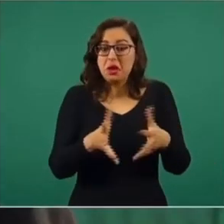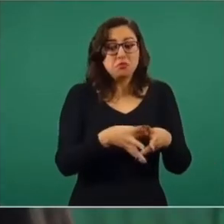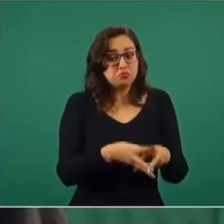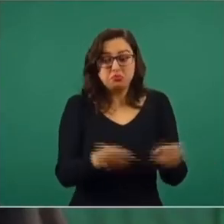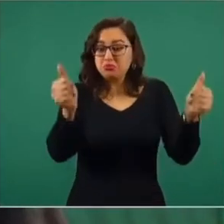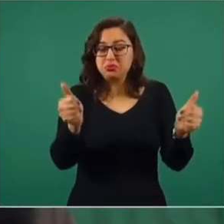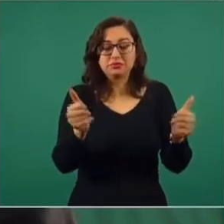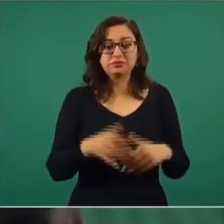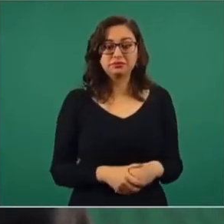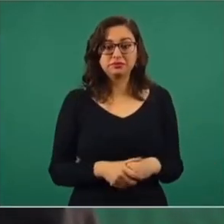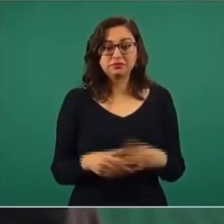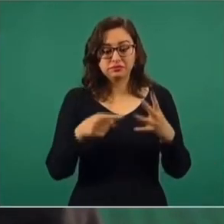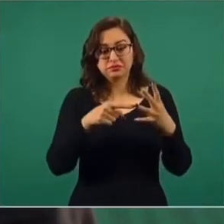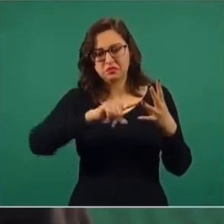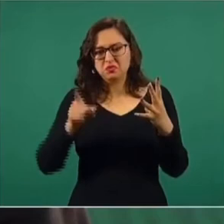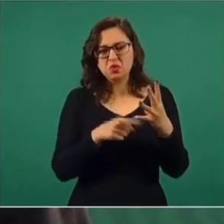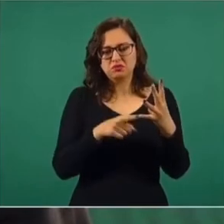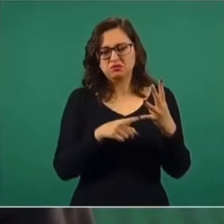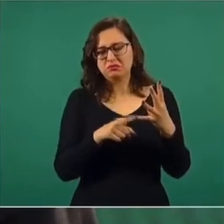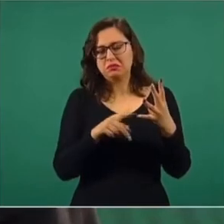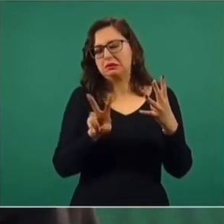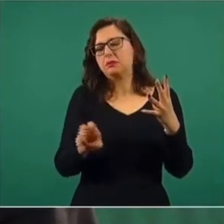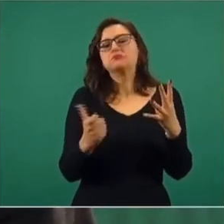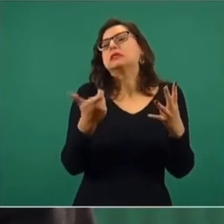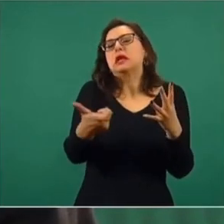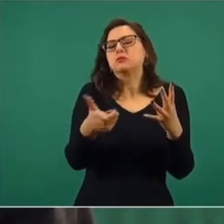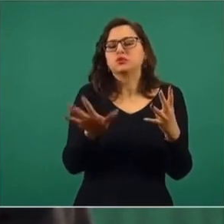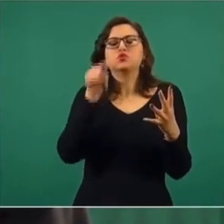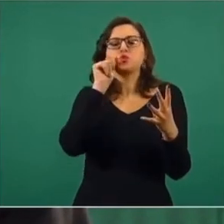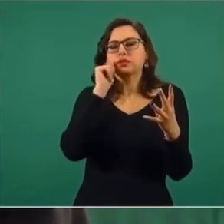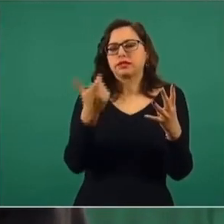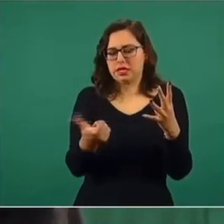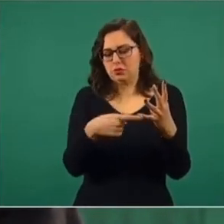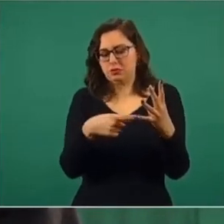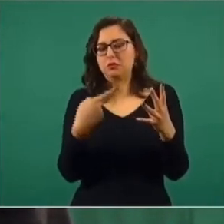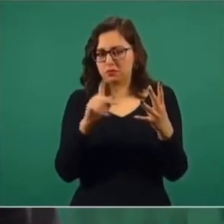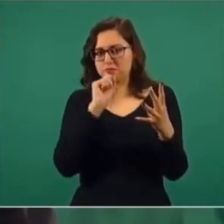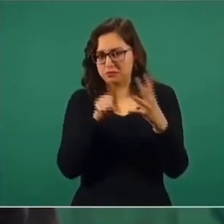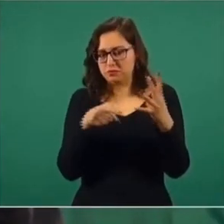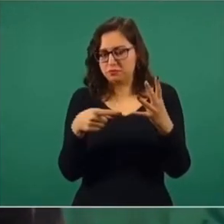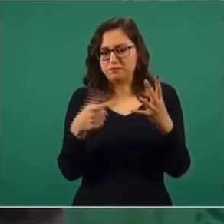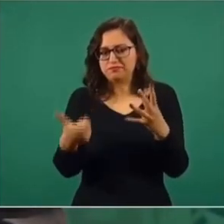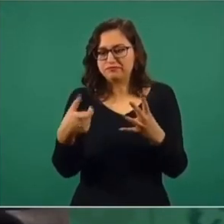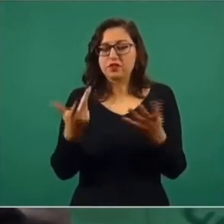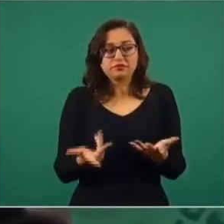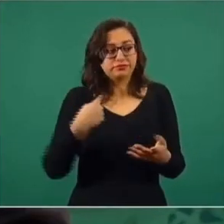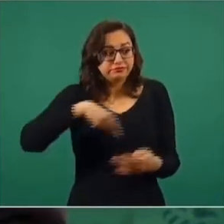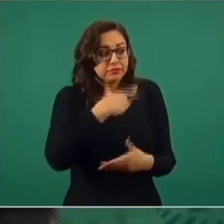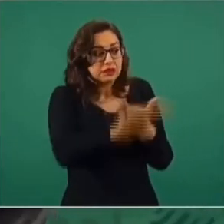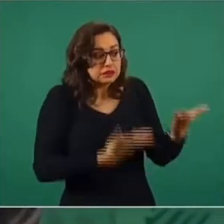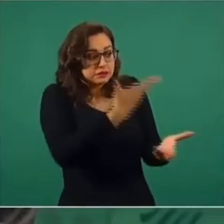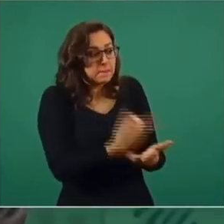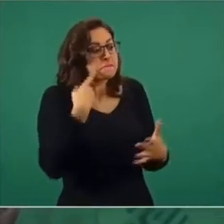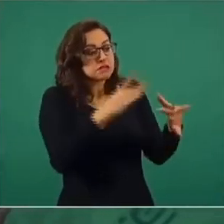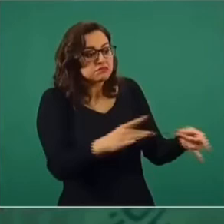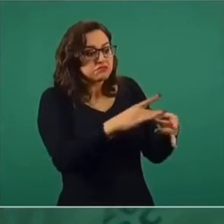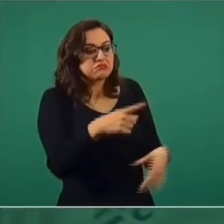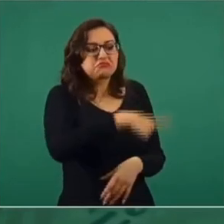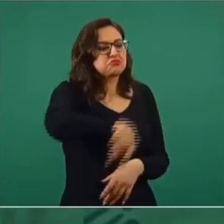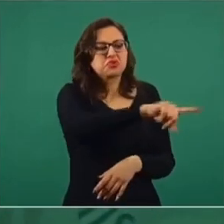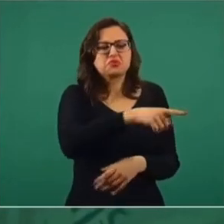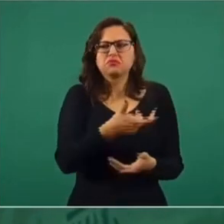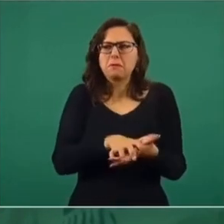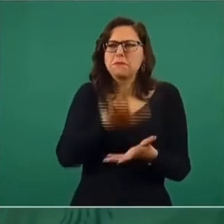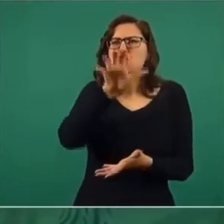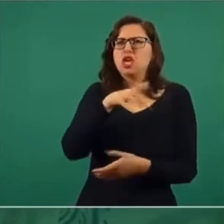Y otro asunto que no era lo principal, el costo. Entonces, como no hubo consenso, como no, todos se acuerdan,